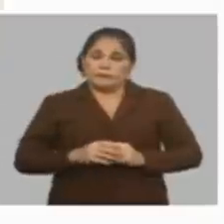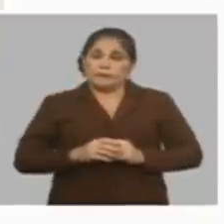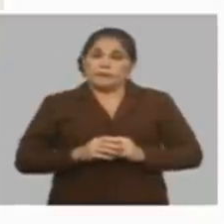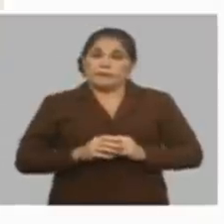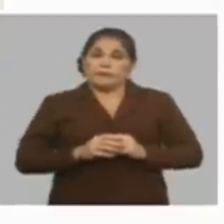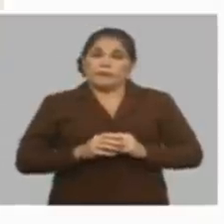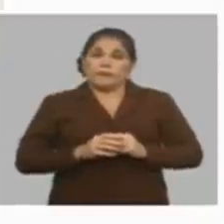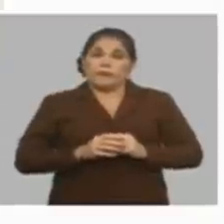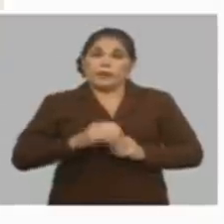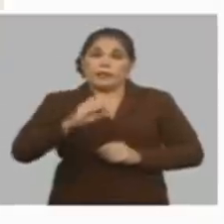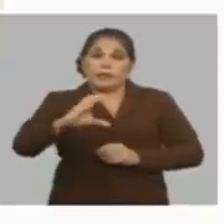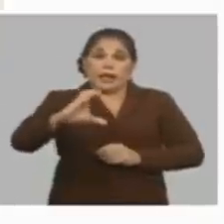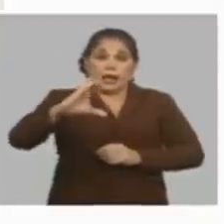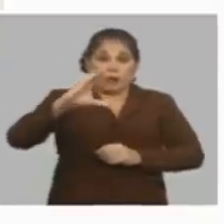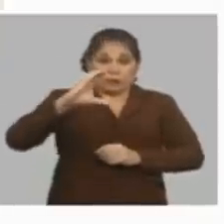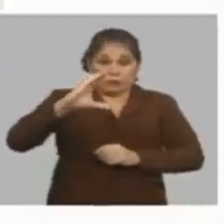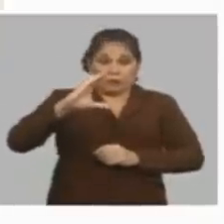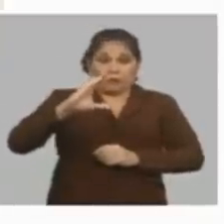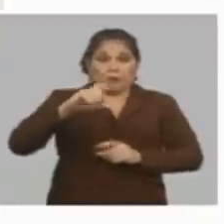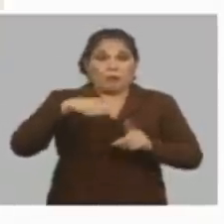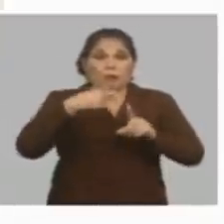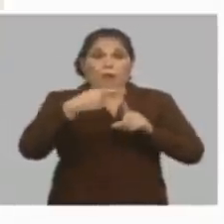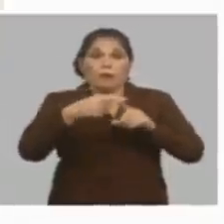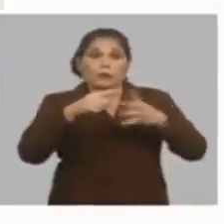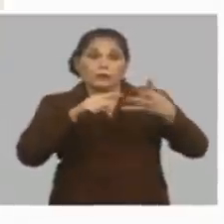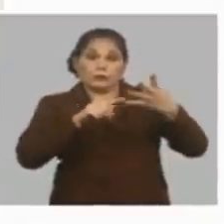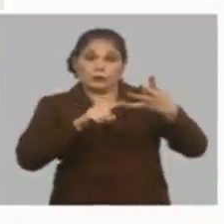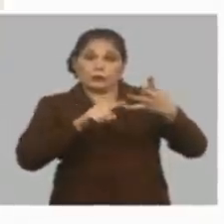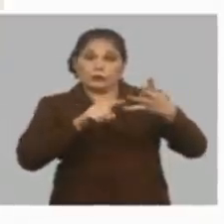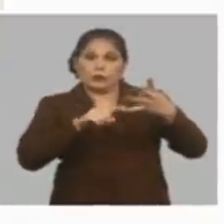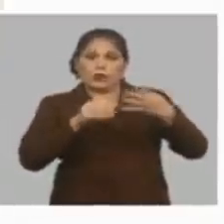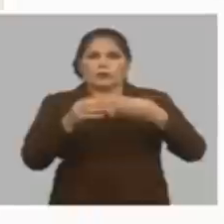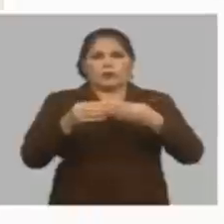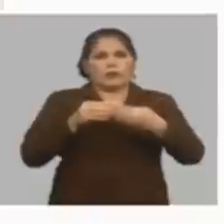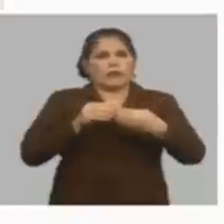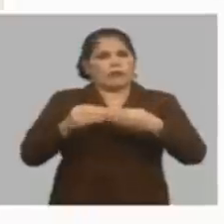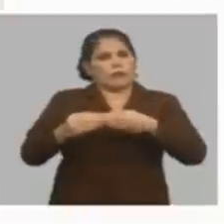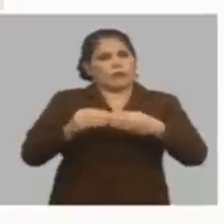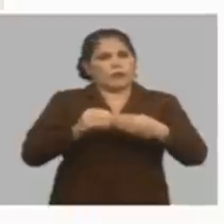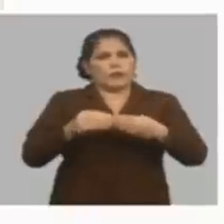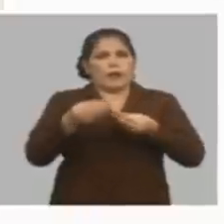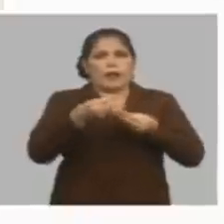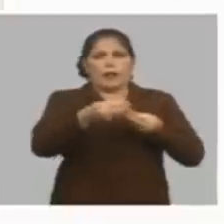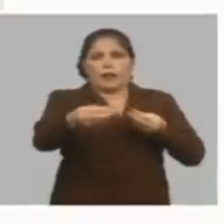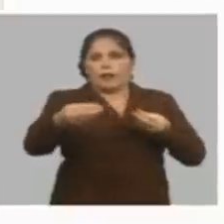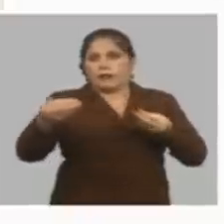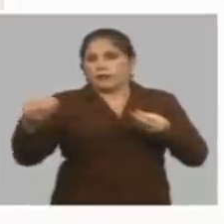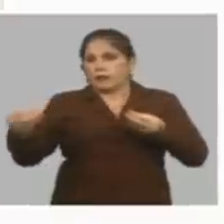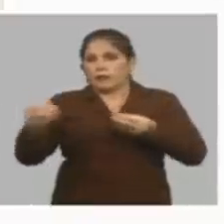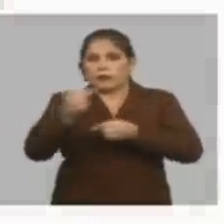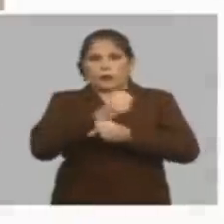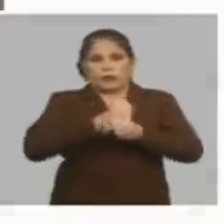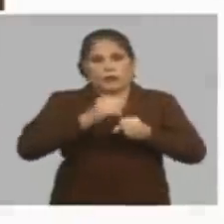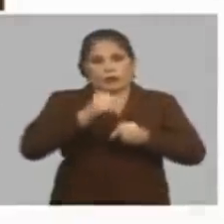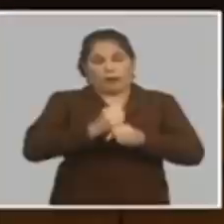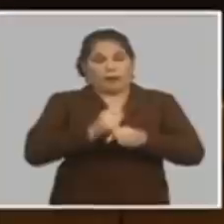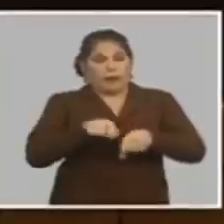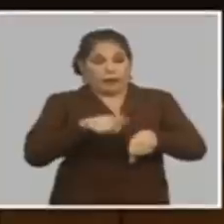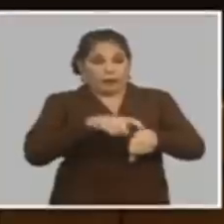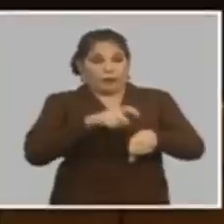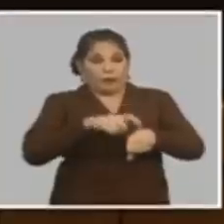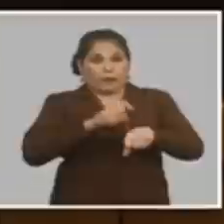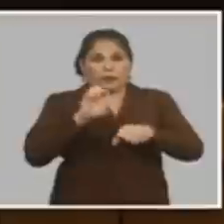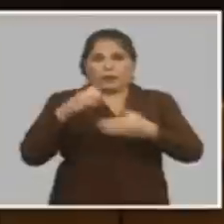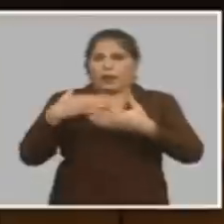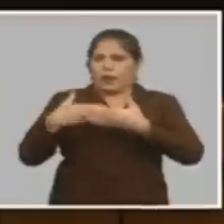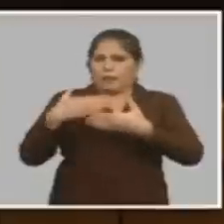incremento la escala salarial y el punto cuatro es la flexibilización de la distribución de utilidades hubo un momento que